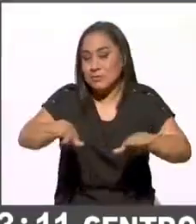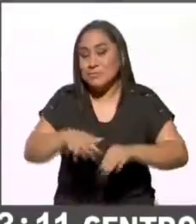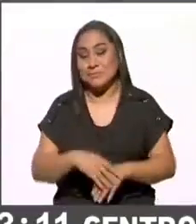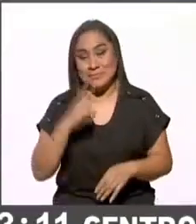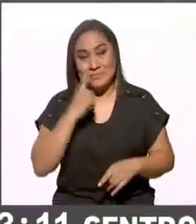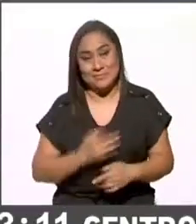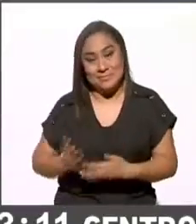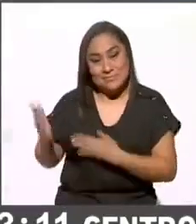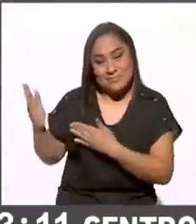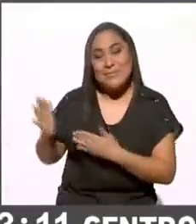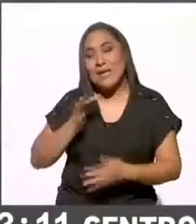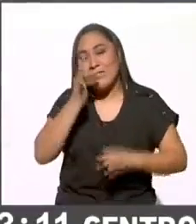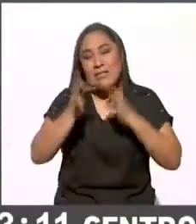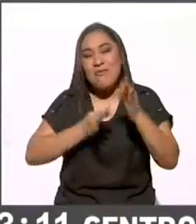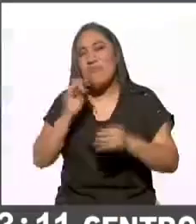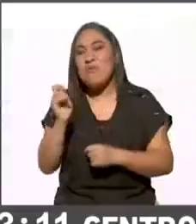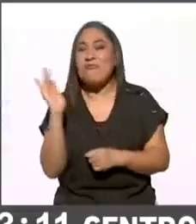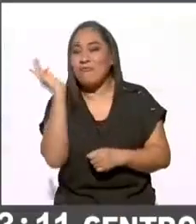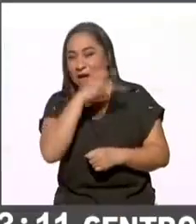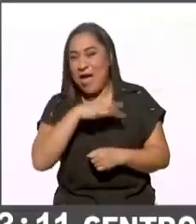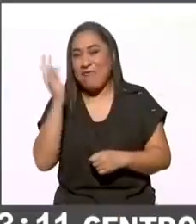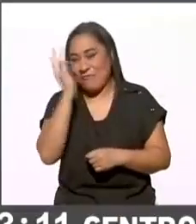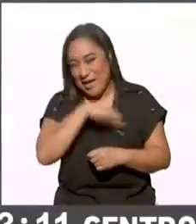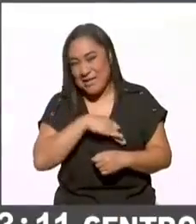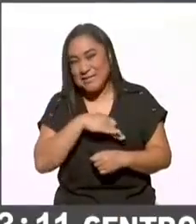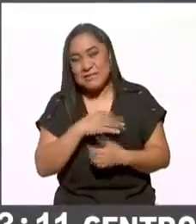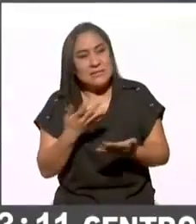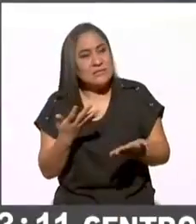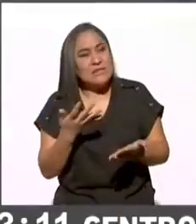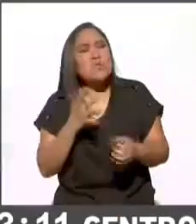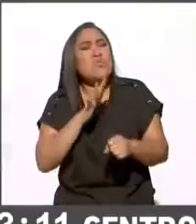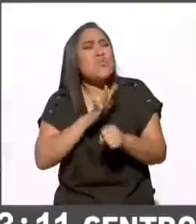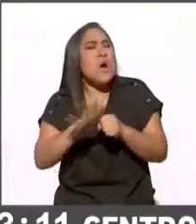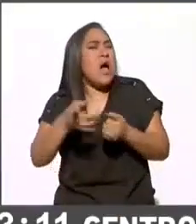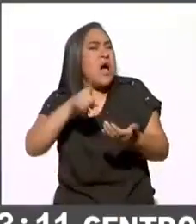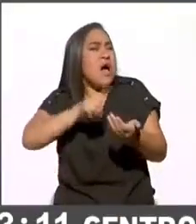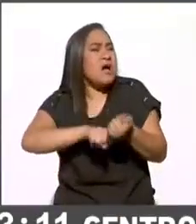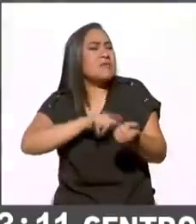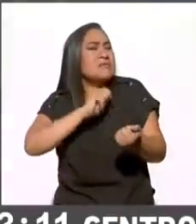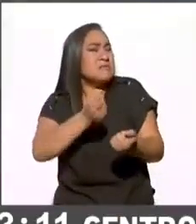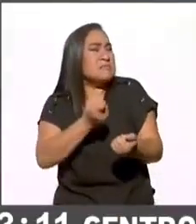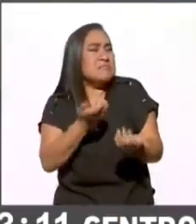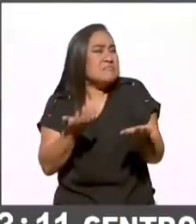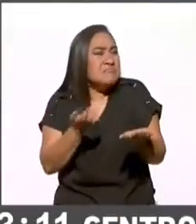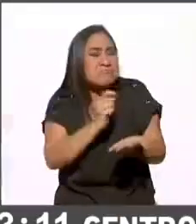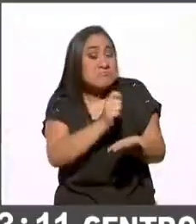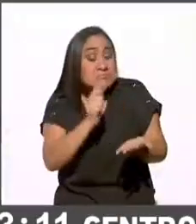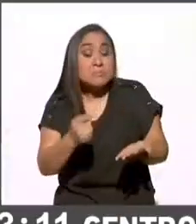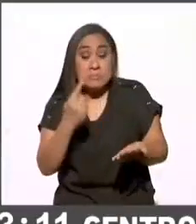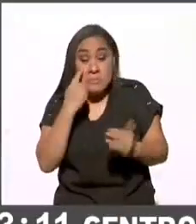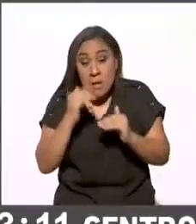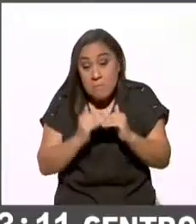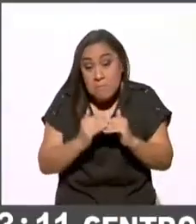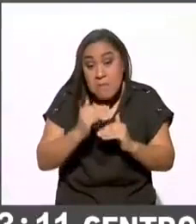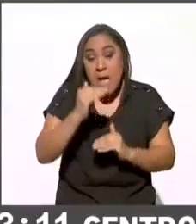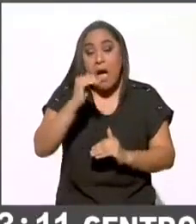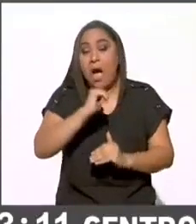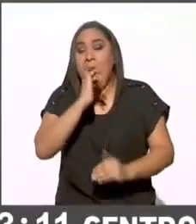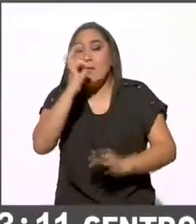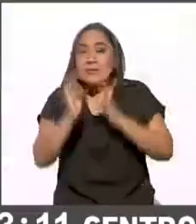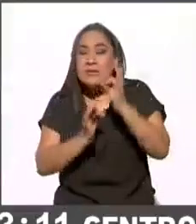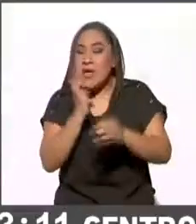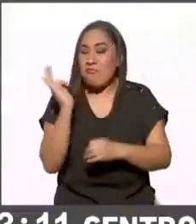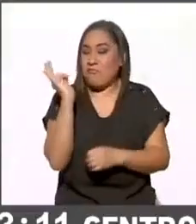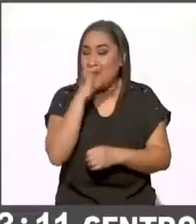pantalla las noticias falsas de qué tipo de contenido podíamos ver. Y vemos que una gran mayoría fueron de contenido